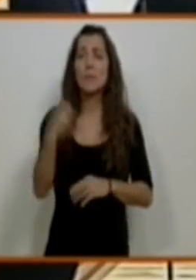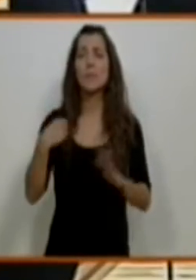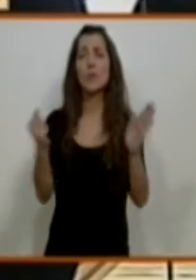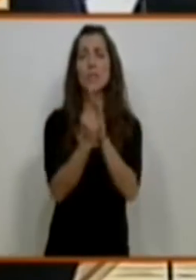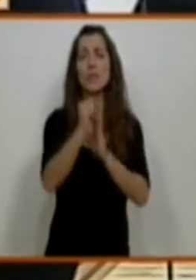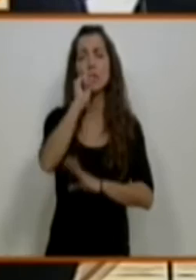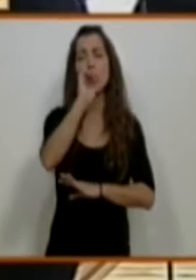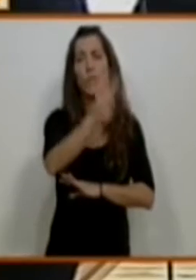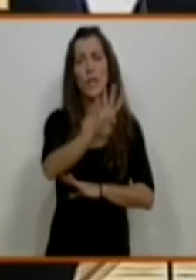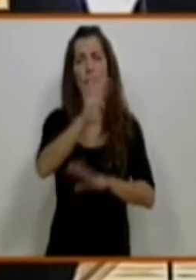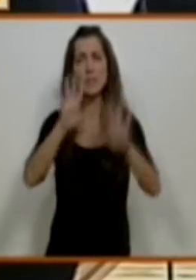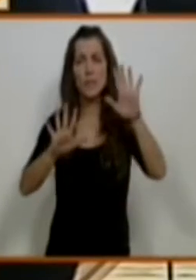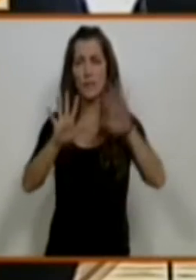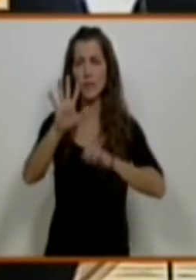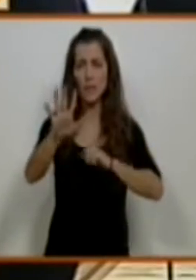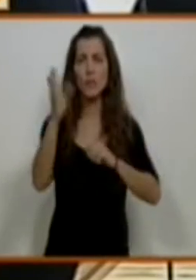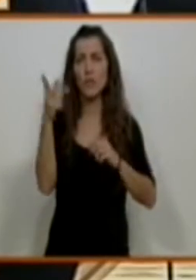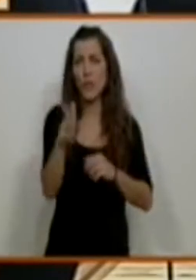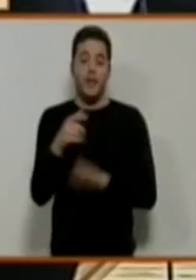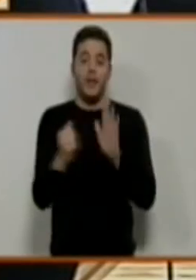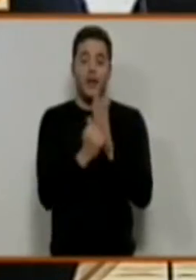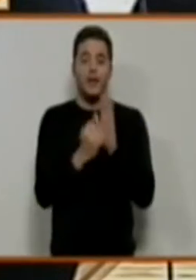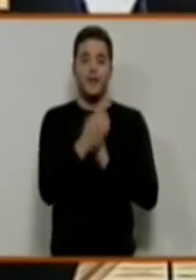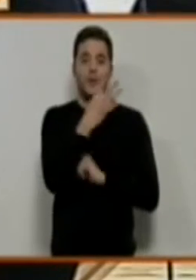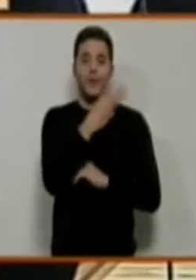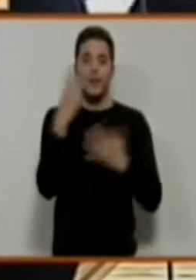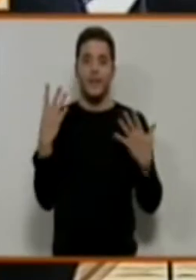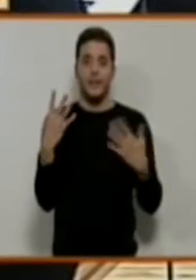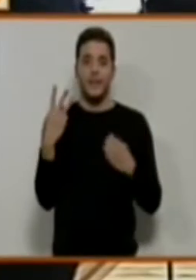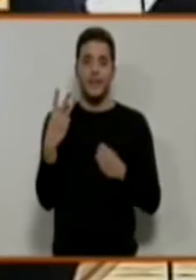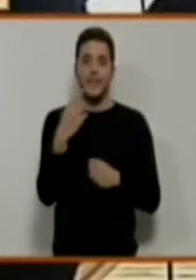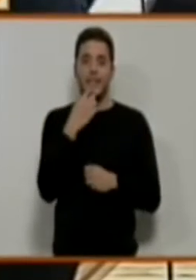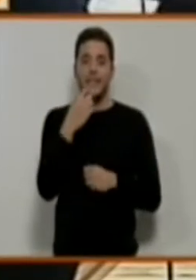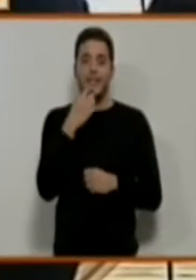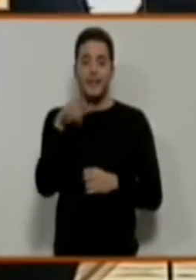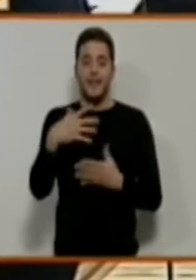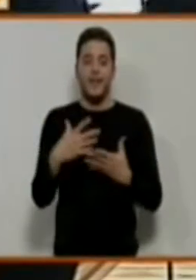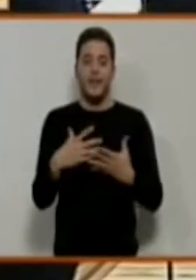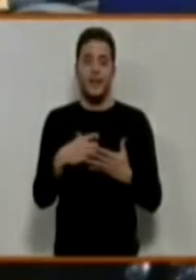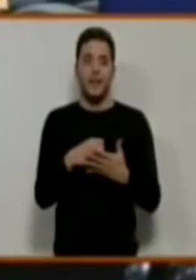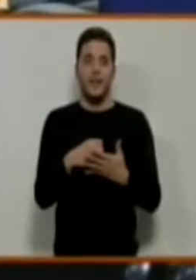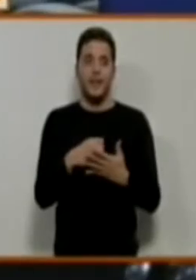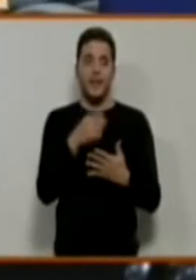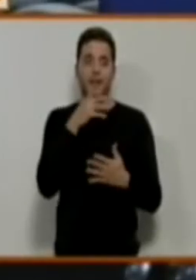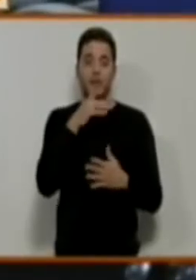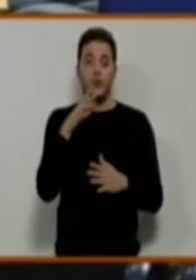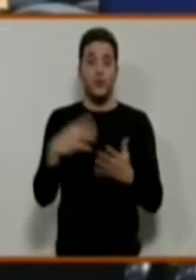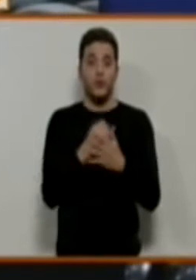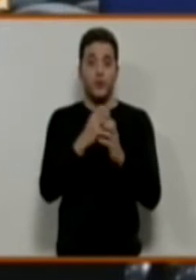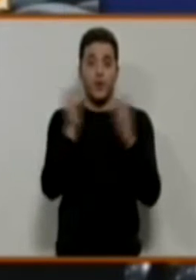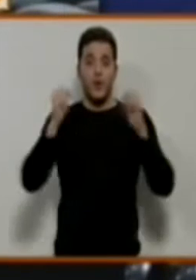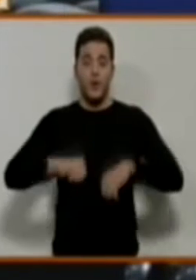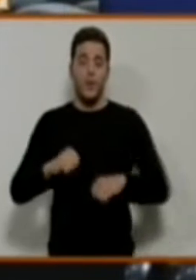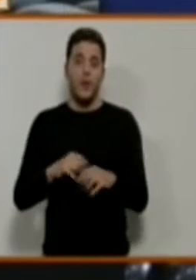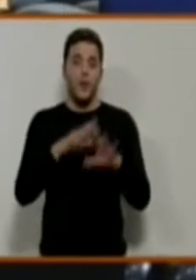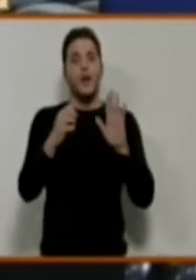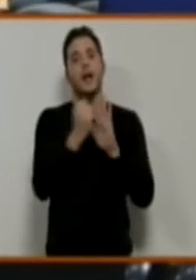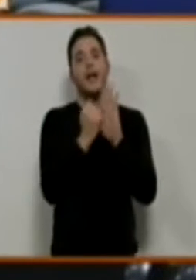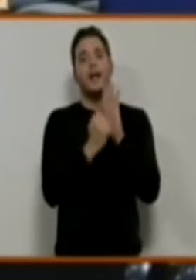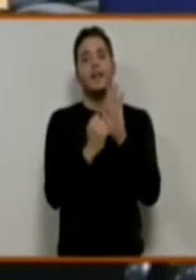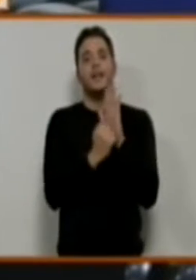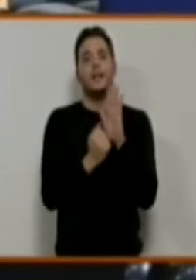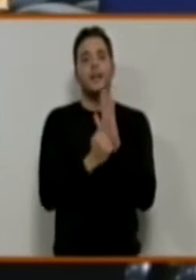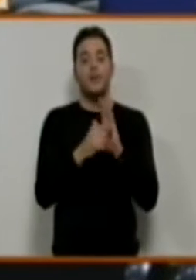trabajar y el derecho al trabajo». Y en su artículo 43, «Se reconoce el derecho a la protección de la salud». De acuerdo con los derechos referidos en los artículos mencionados